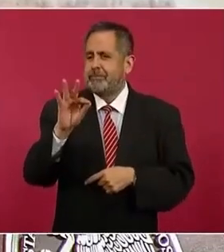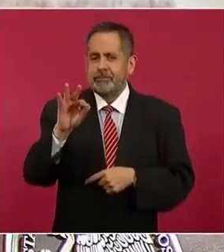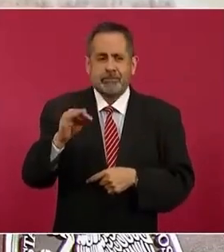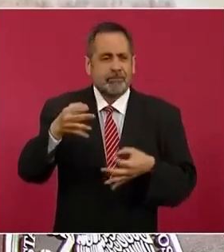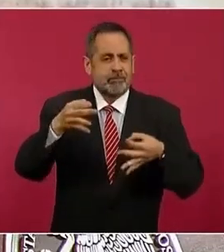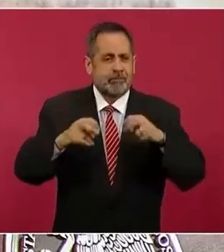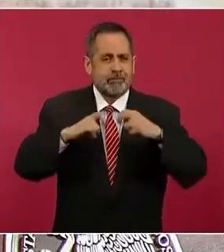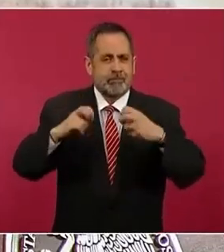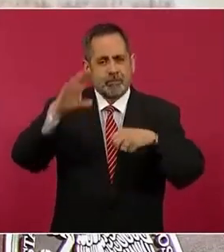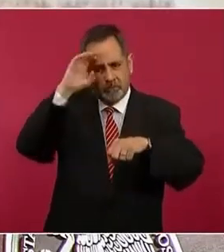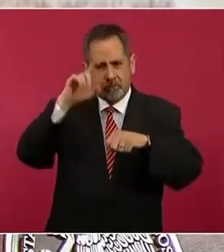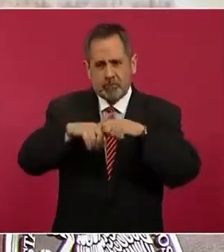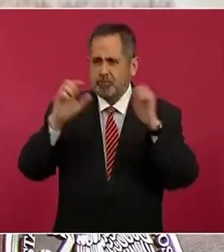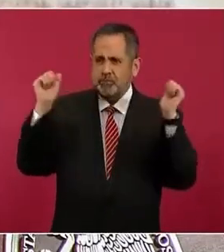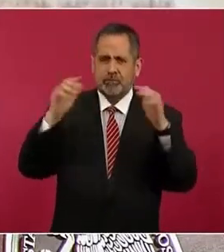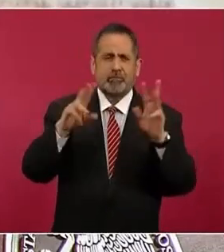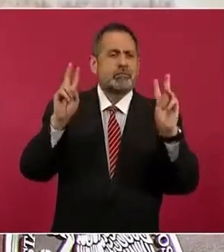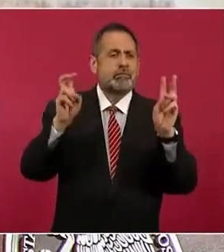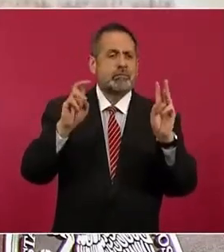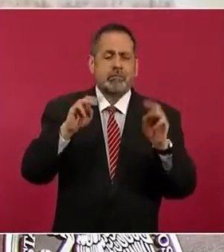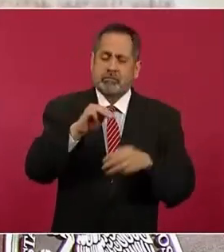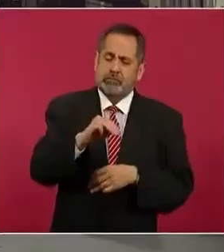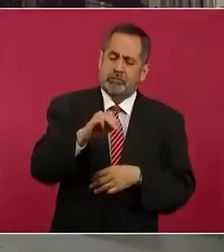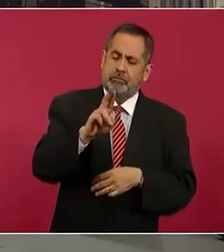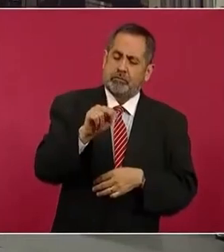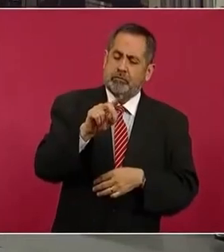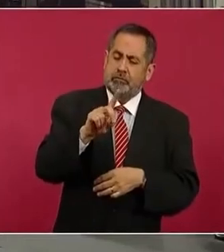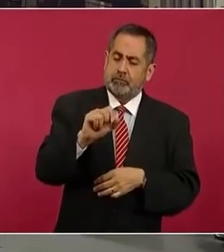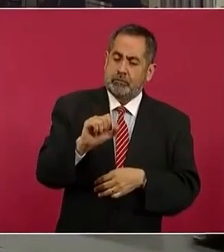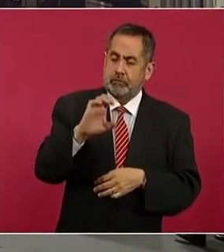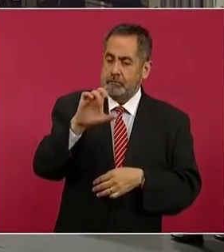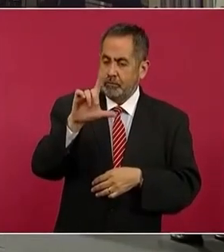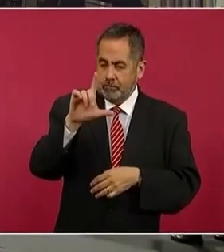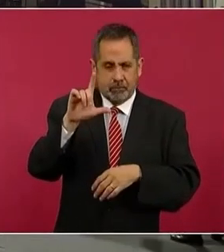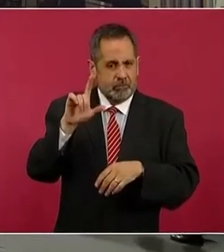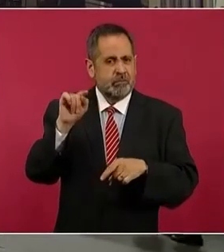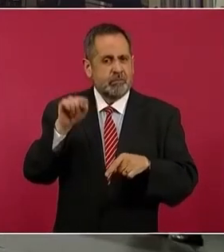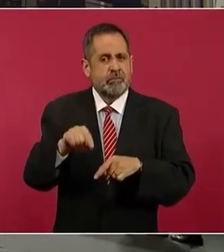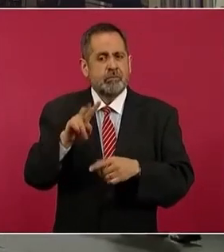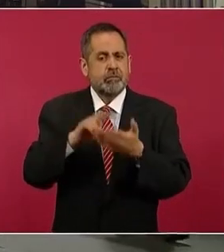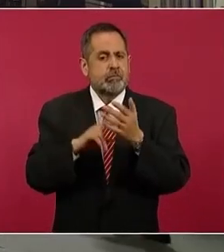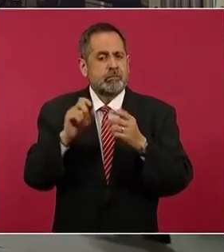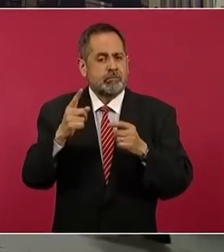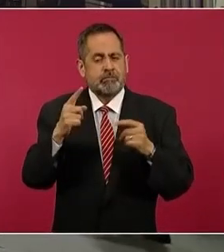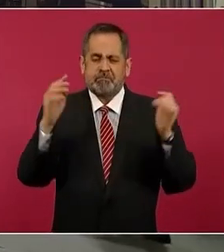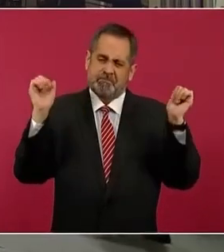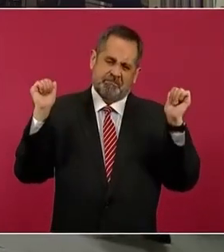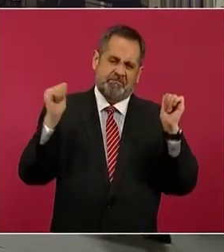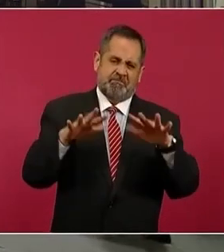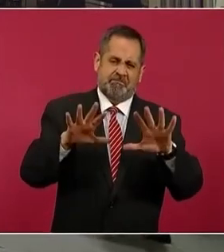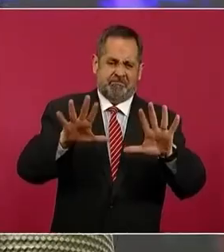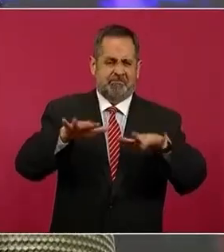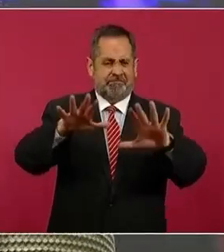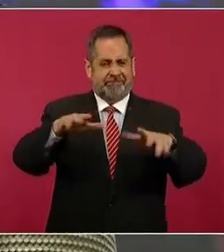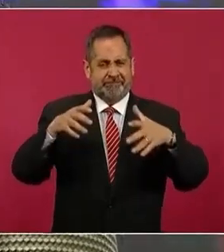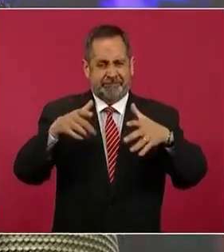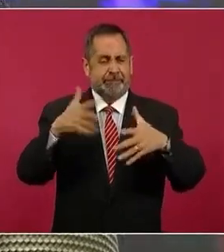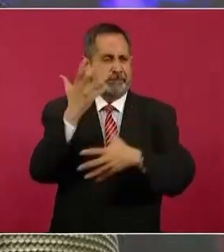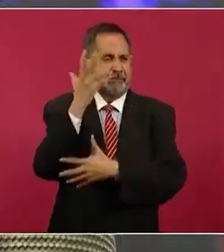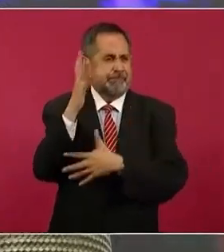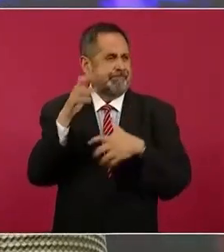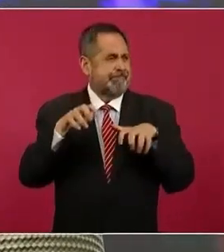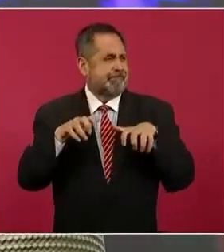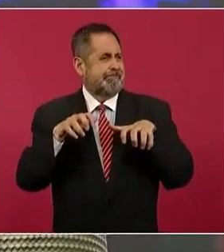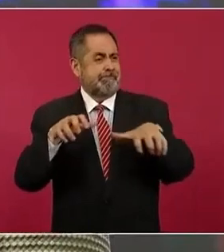en Mundiacult 2022. Chapultepec es el pulmón, es el manantial, es el bosque que reúne